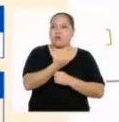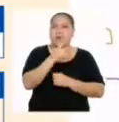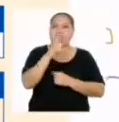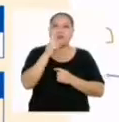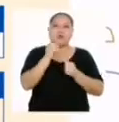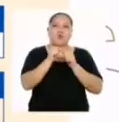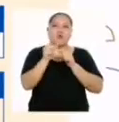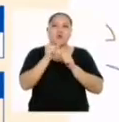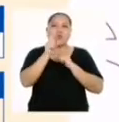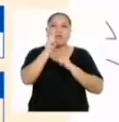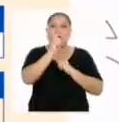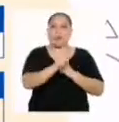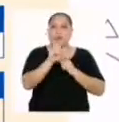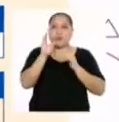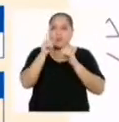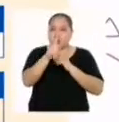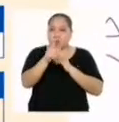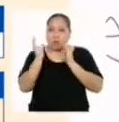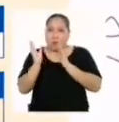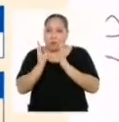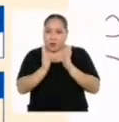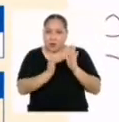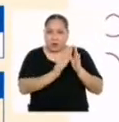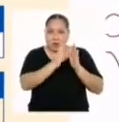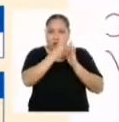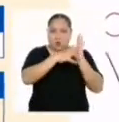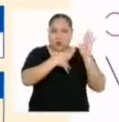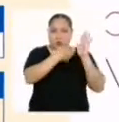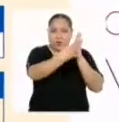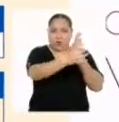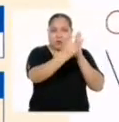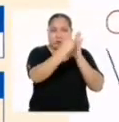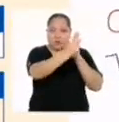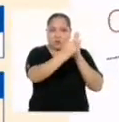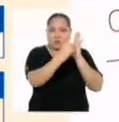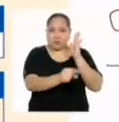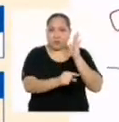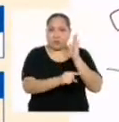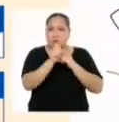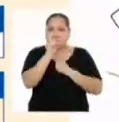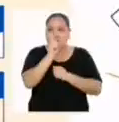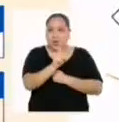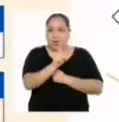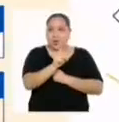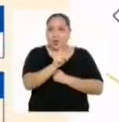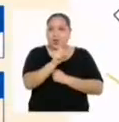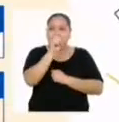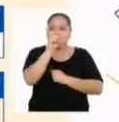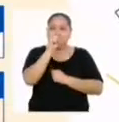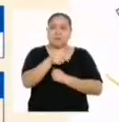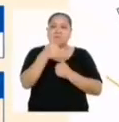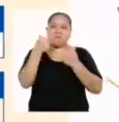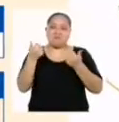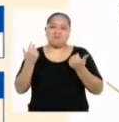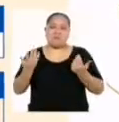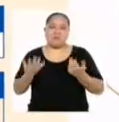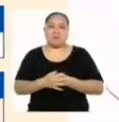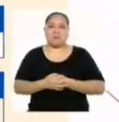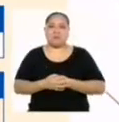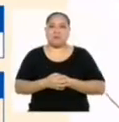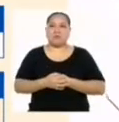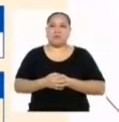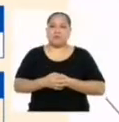x. Si elaboraste tu tabla con otros valores para y igual 10x, ¡vamos por buen camino!